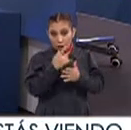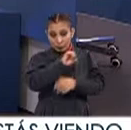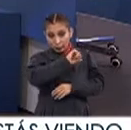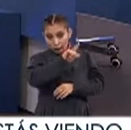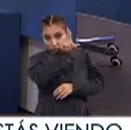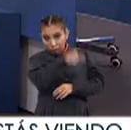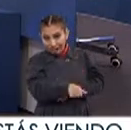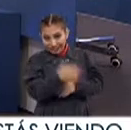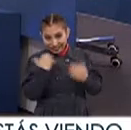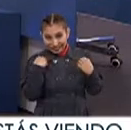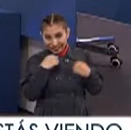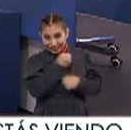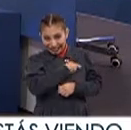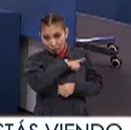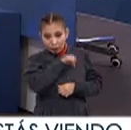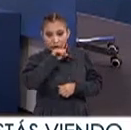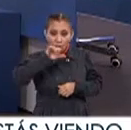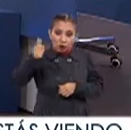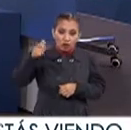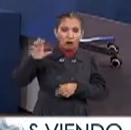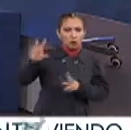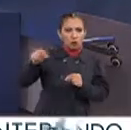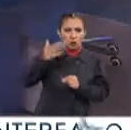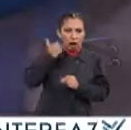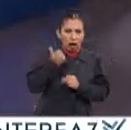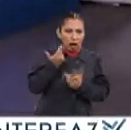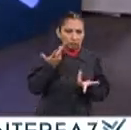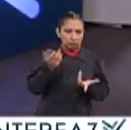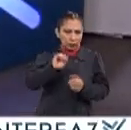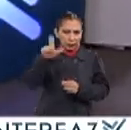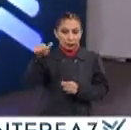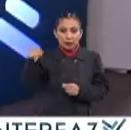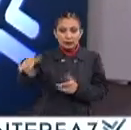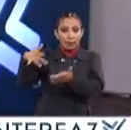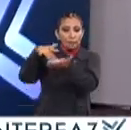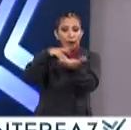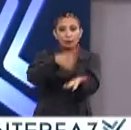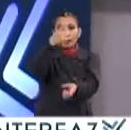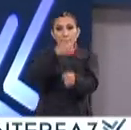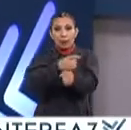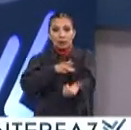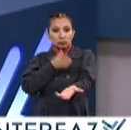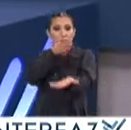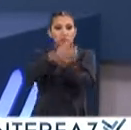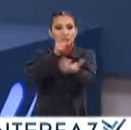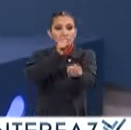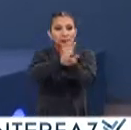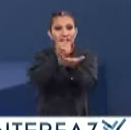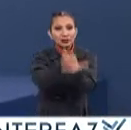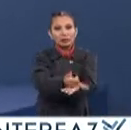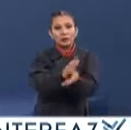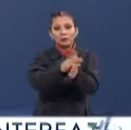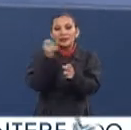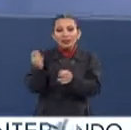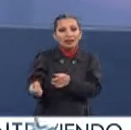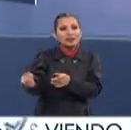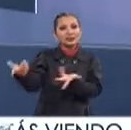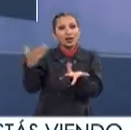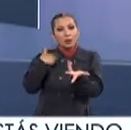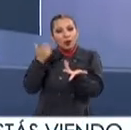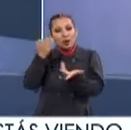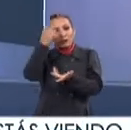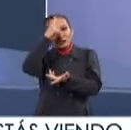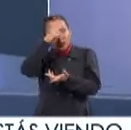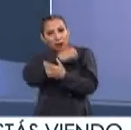profesionales de la salud, sino con no profesionales de la salud Esos que dan el apoyo en el primer contacto Porque implica desde dar